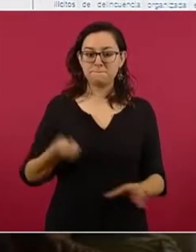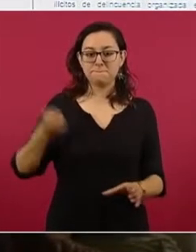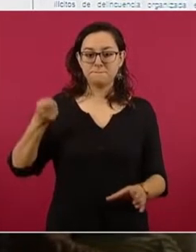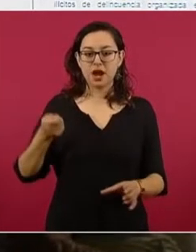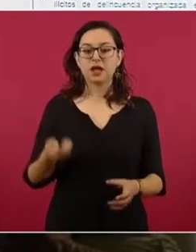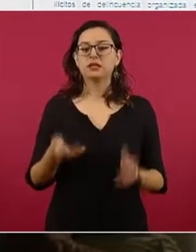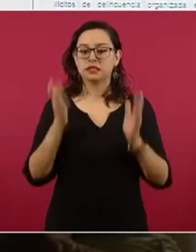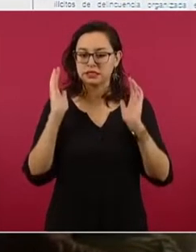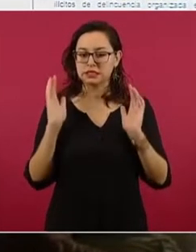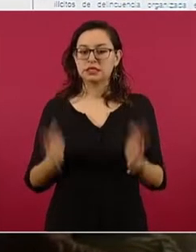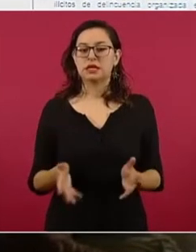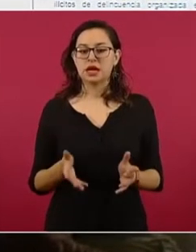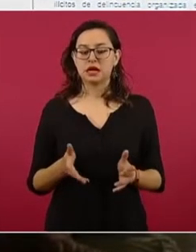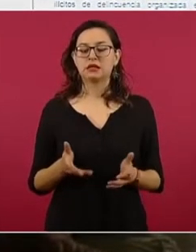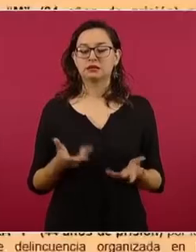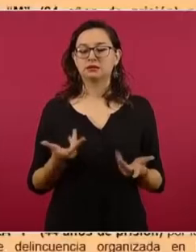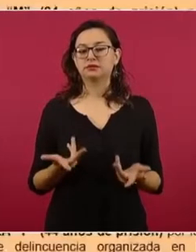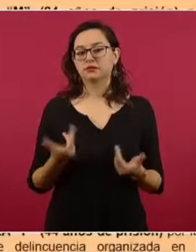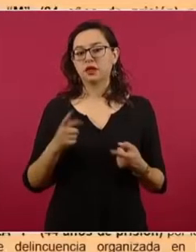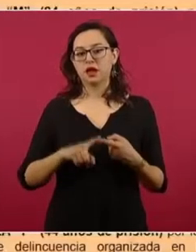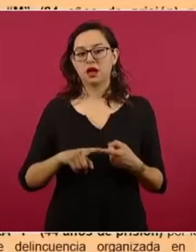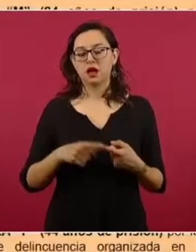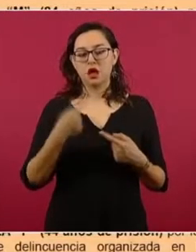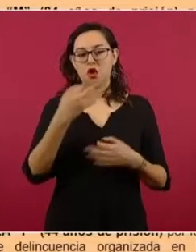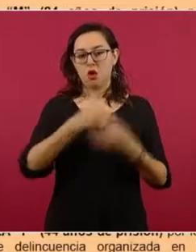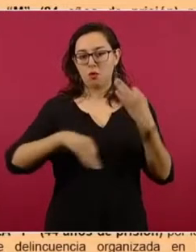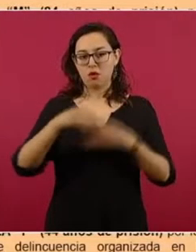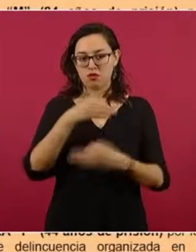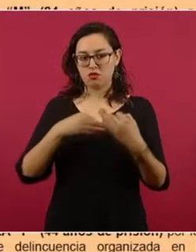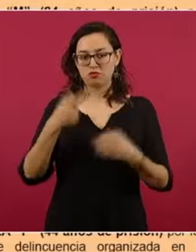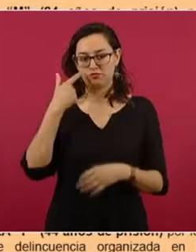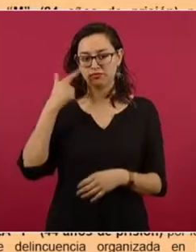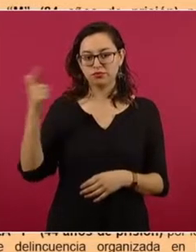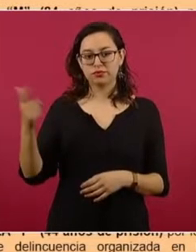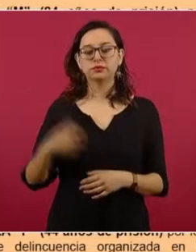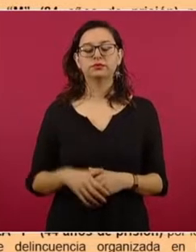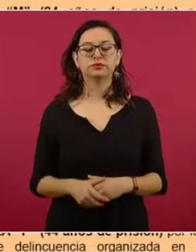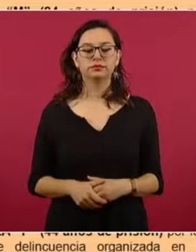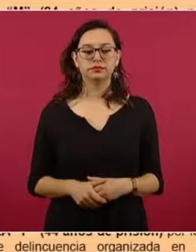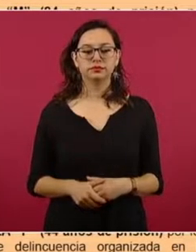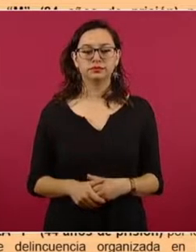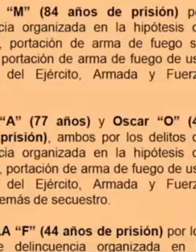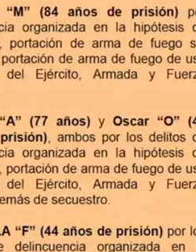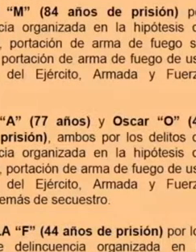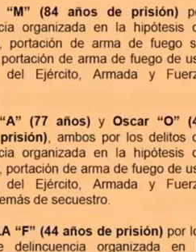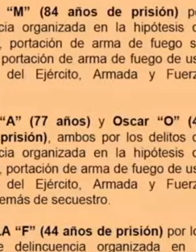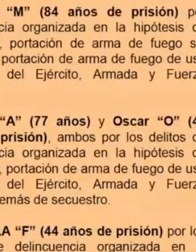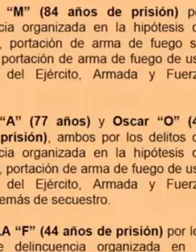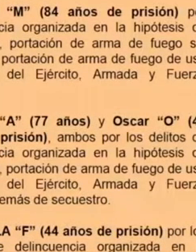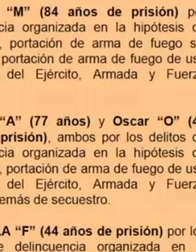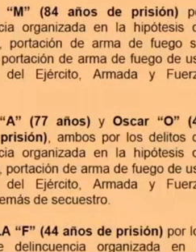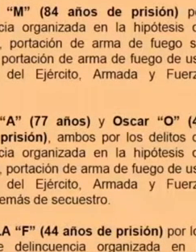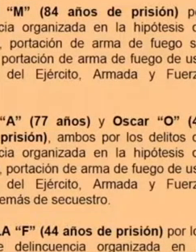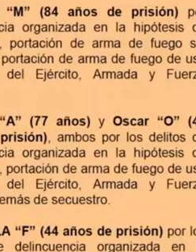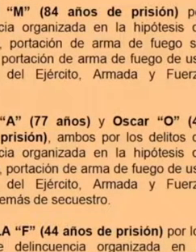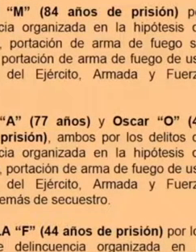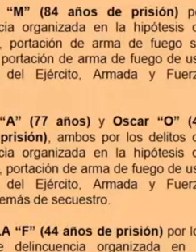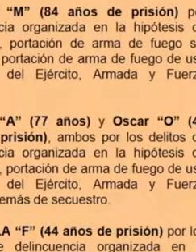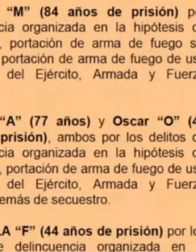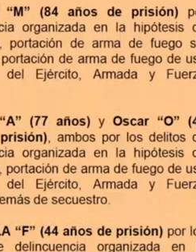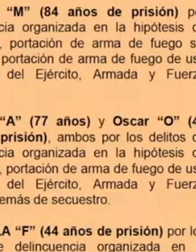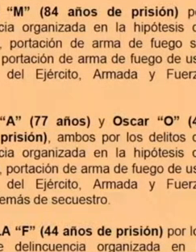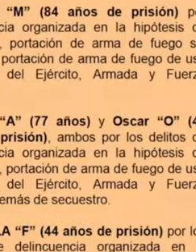delincuencia organizada, en coordinación con la Fiscalía de Coordinación Regional, lograron la sentencia de cinco